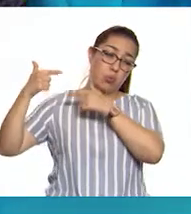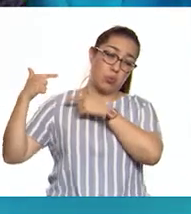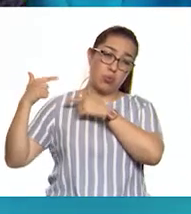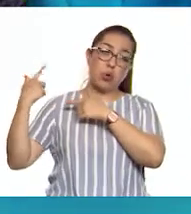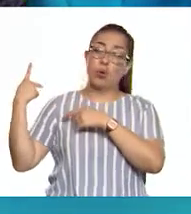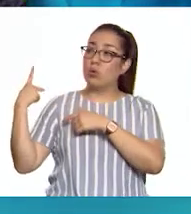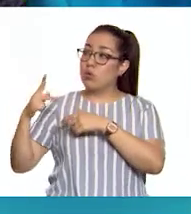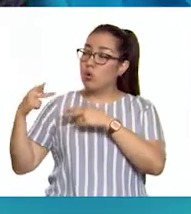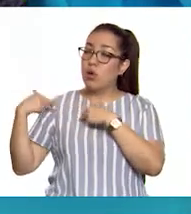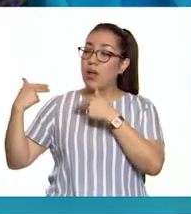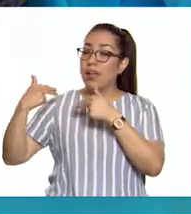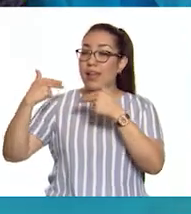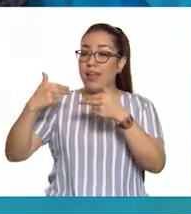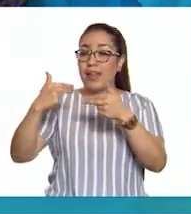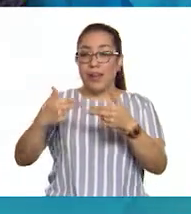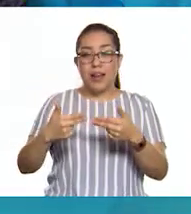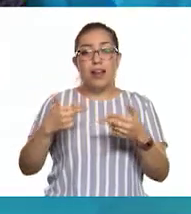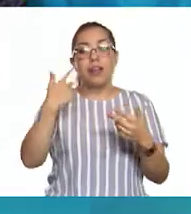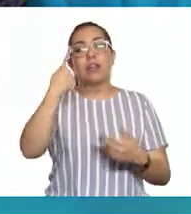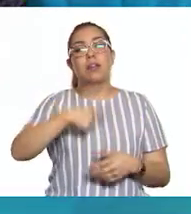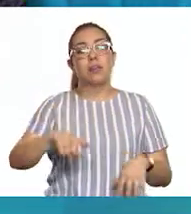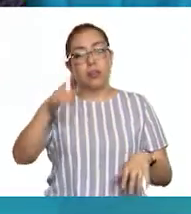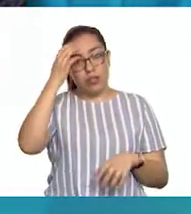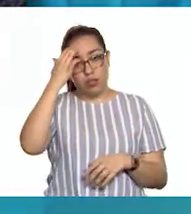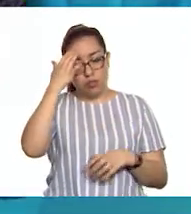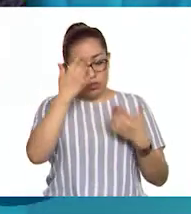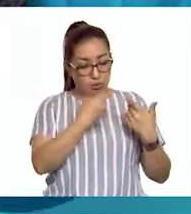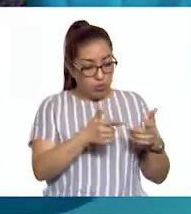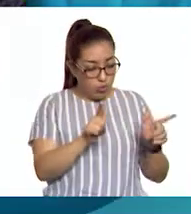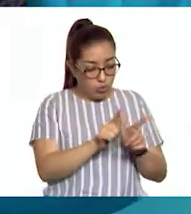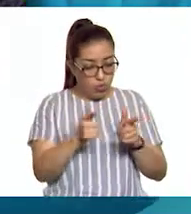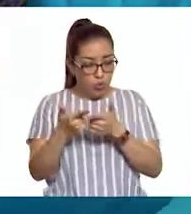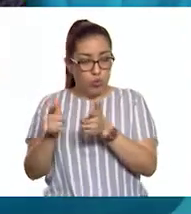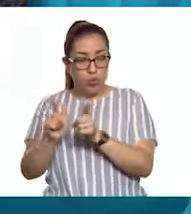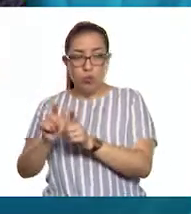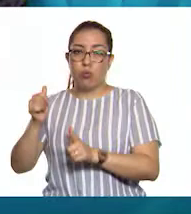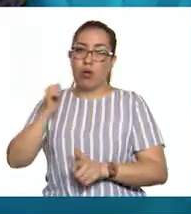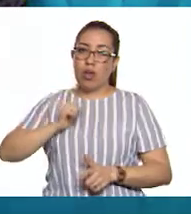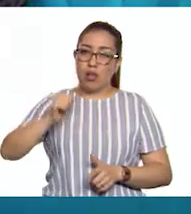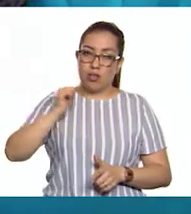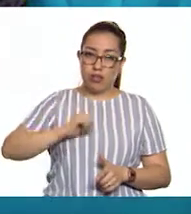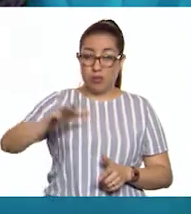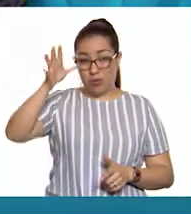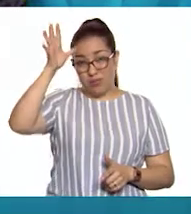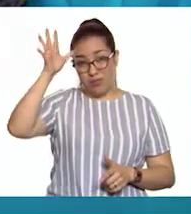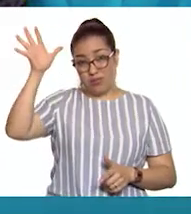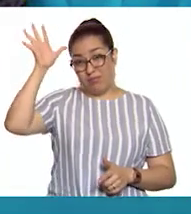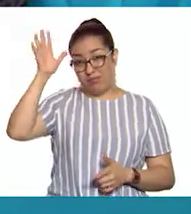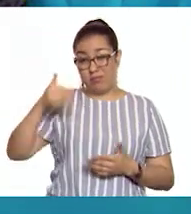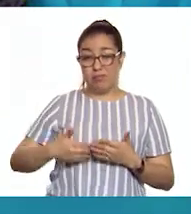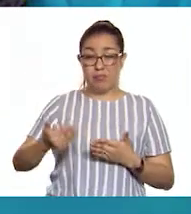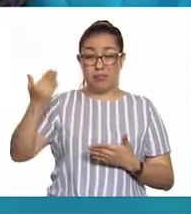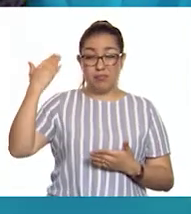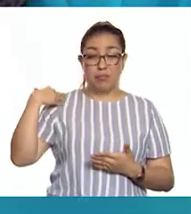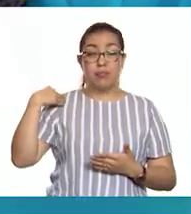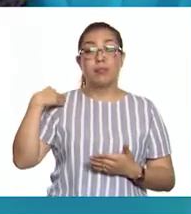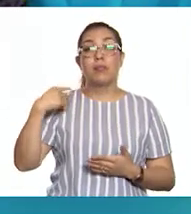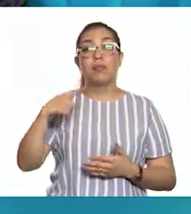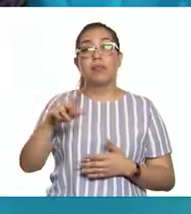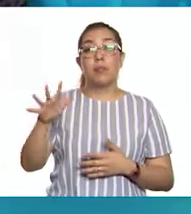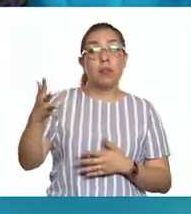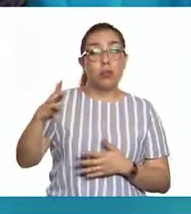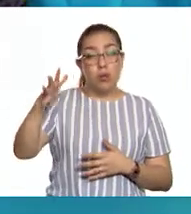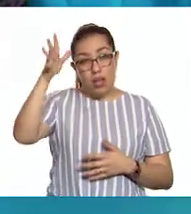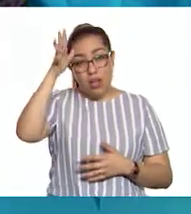de saber de los grupos étnicos desde épocas prehispánicas. Por ejemplo, los hongos fueron conocidos entre los